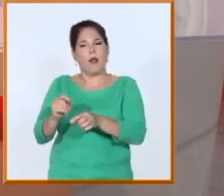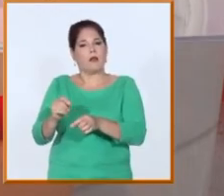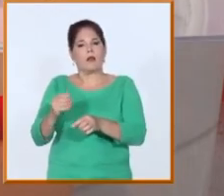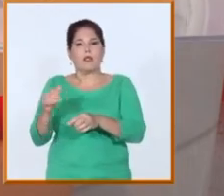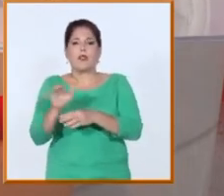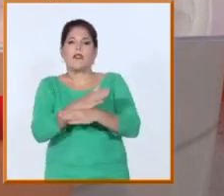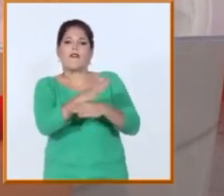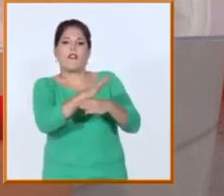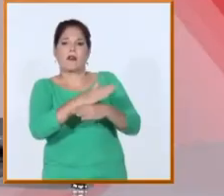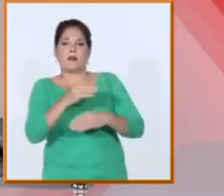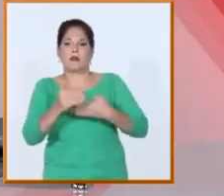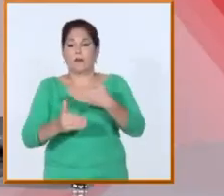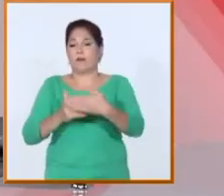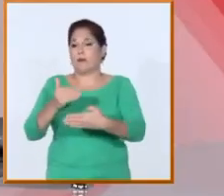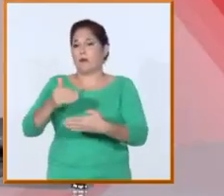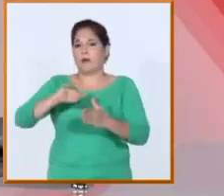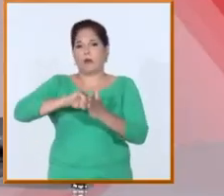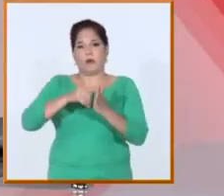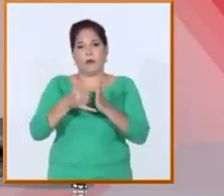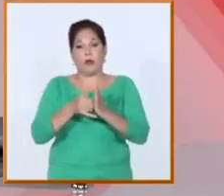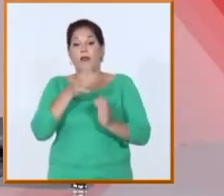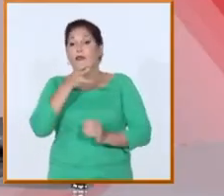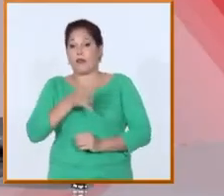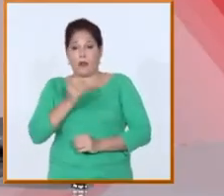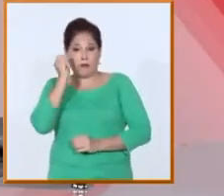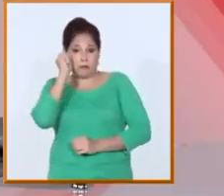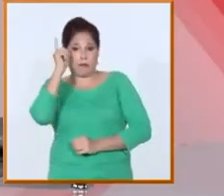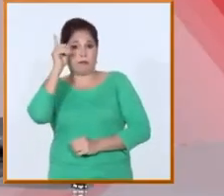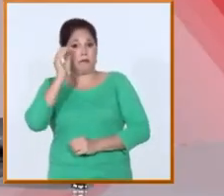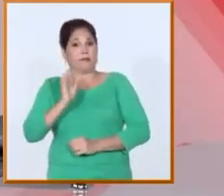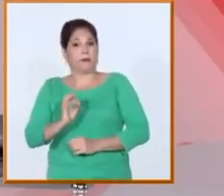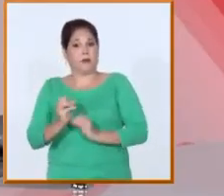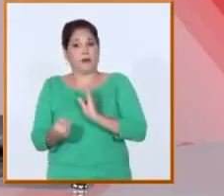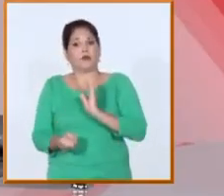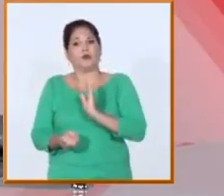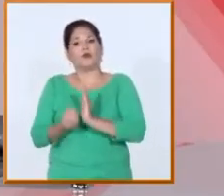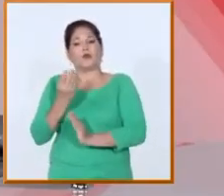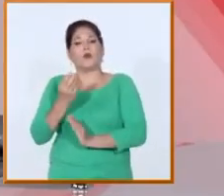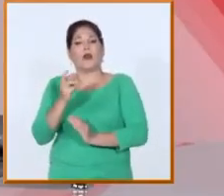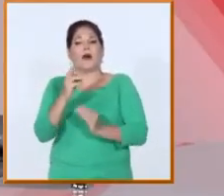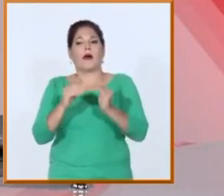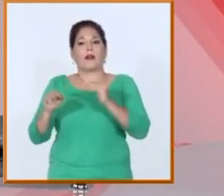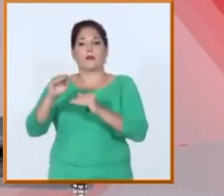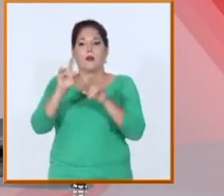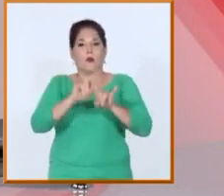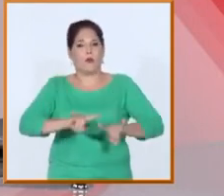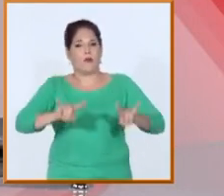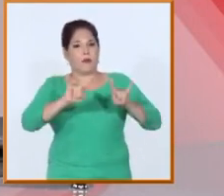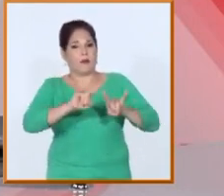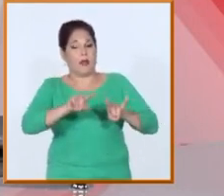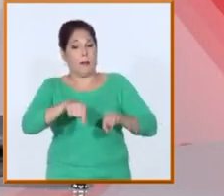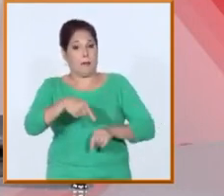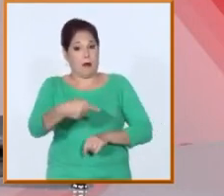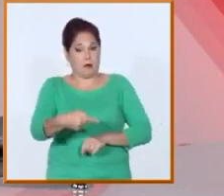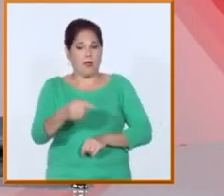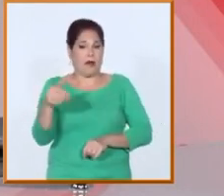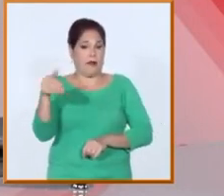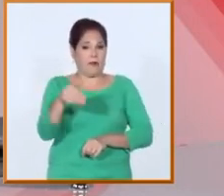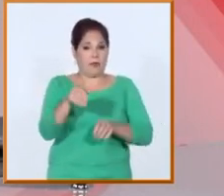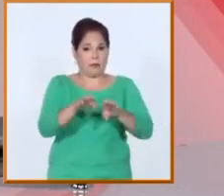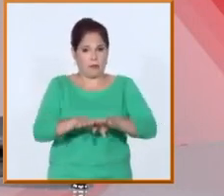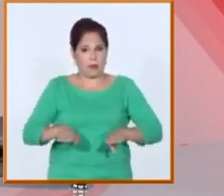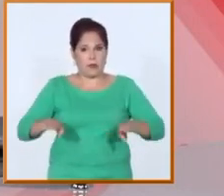significa el proyecto de Fidel, que allí, bueno, salió la rectora de la Universidad de La Habana, que mañana, por cierto, estará con nosotros acá en la